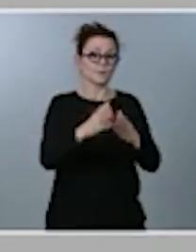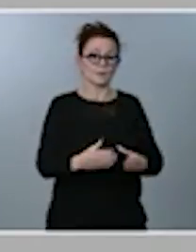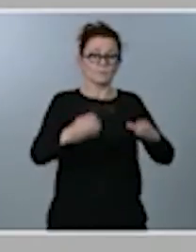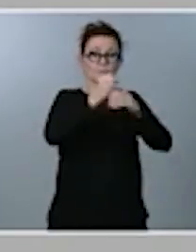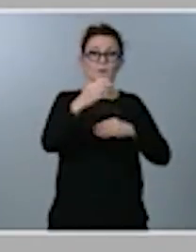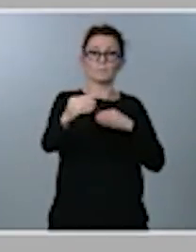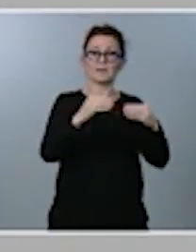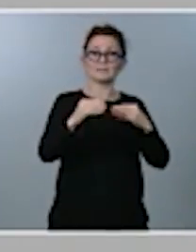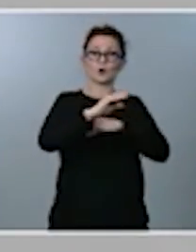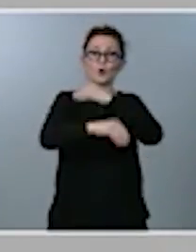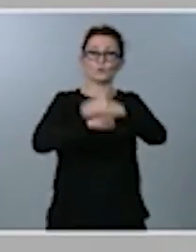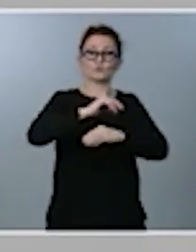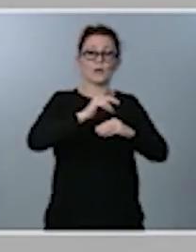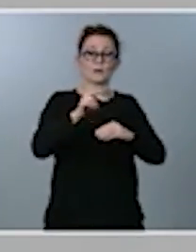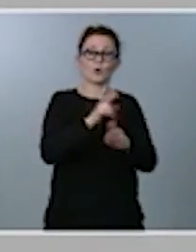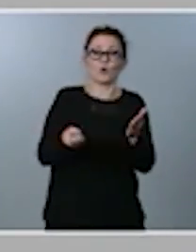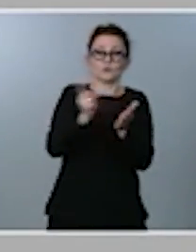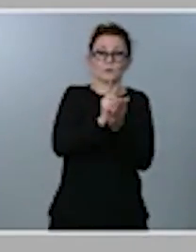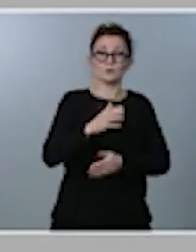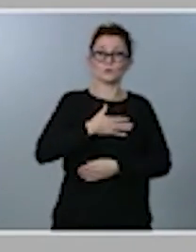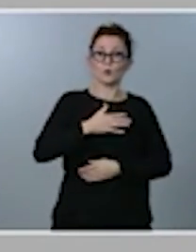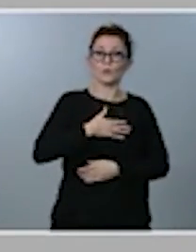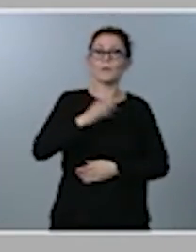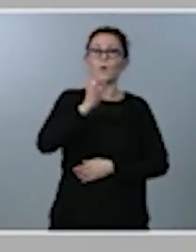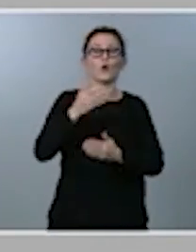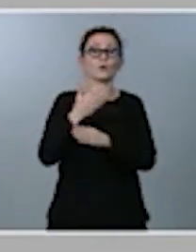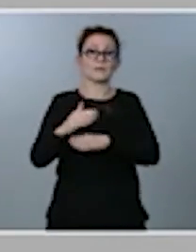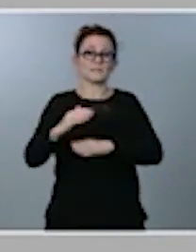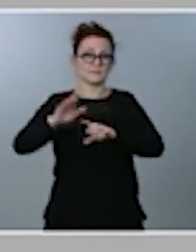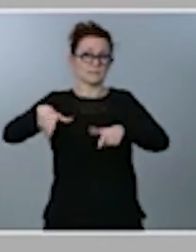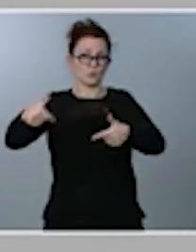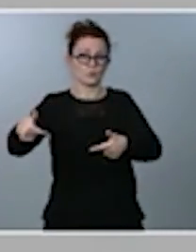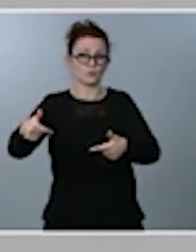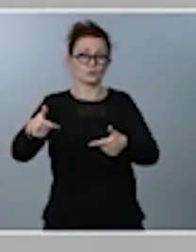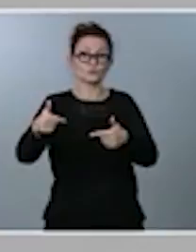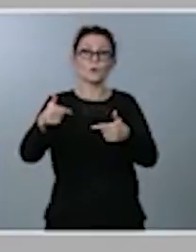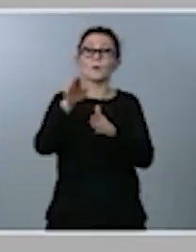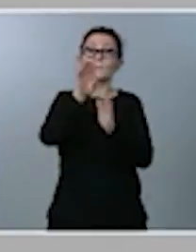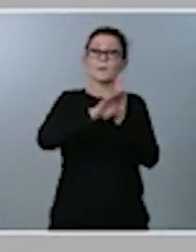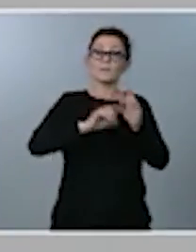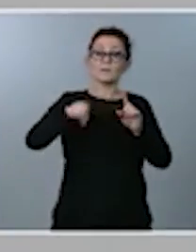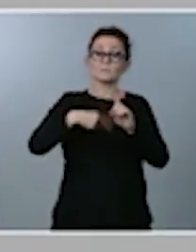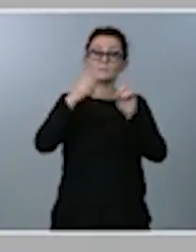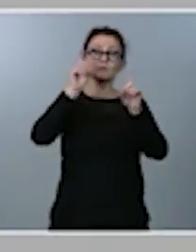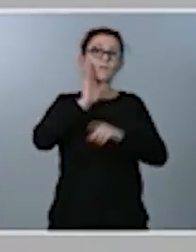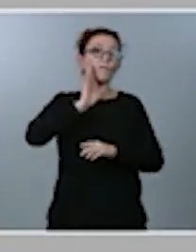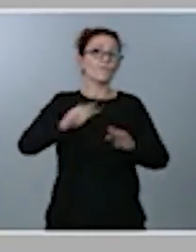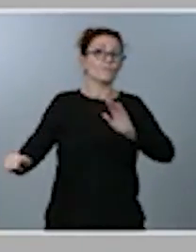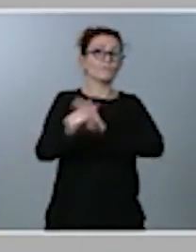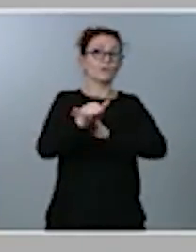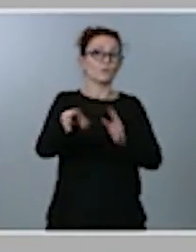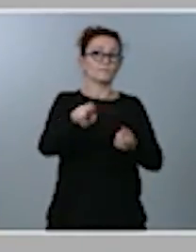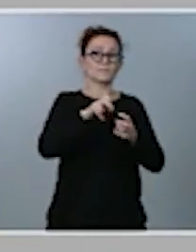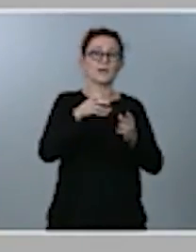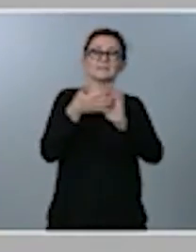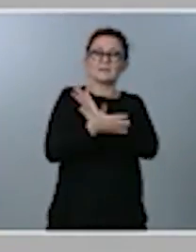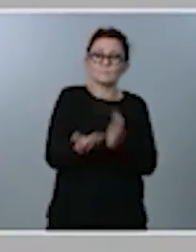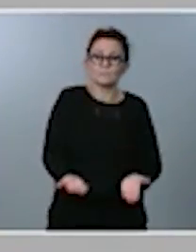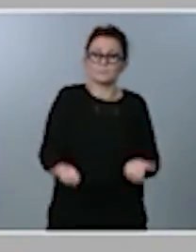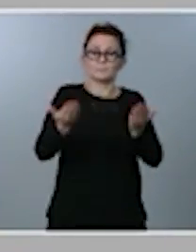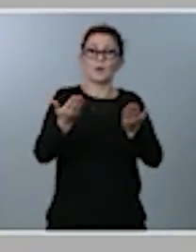o el impuesto sobre residuos. Estas medidas, junto con el fraude fiscal, supondrán un incremento de los ingresos de 4